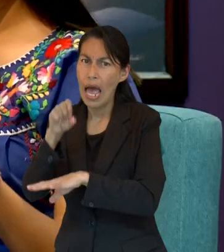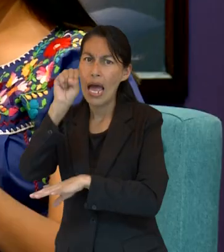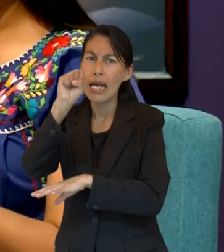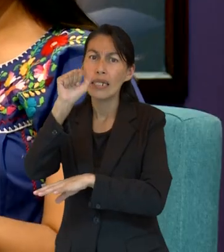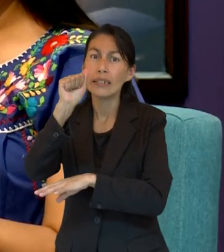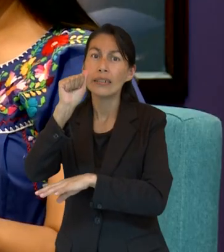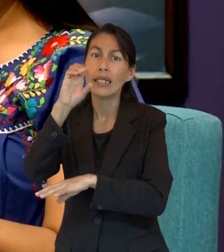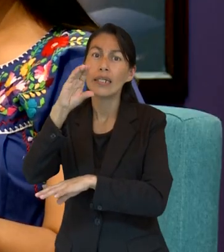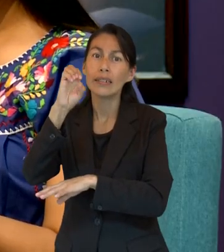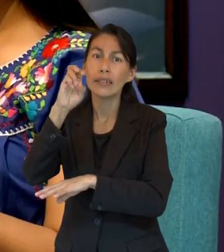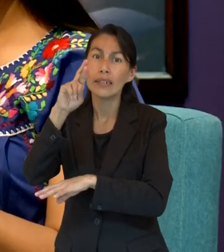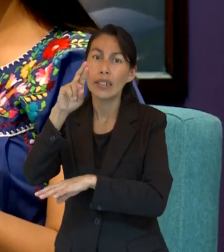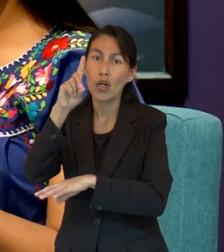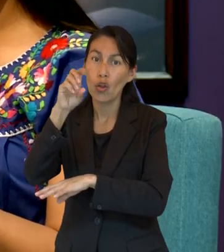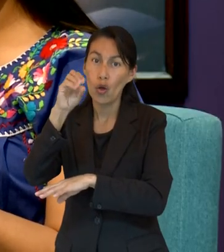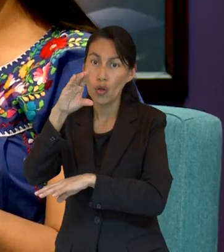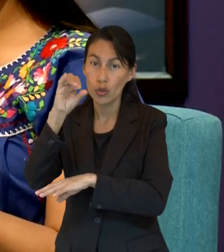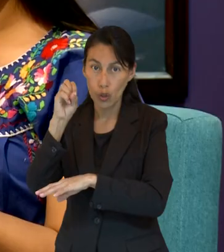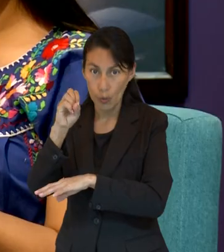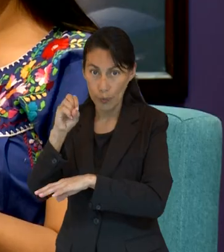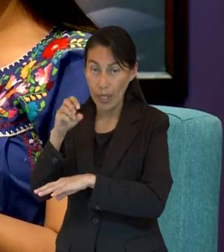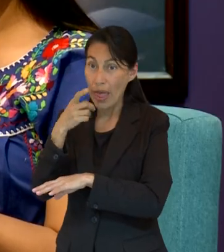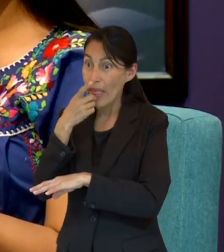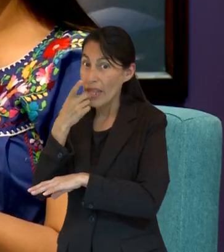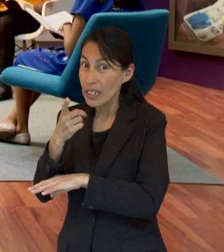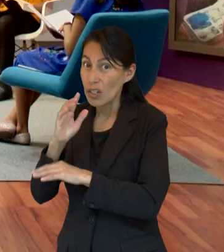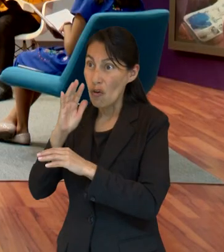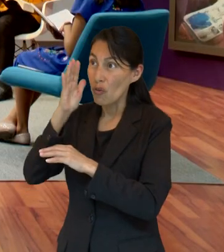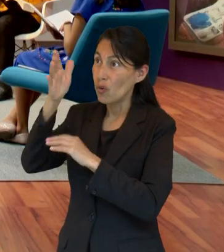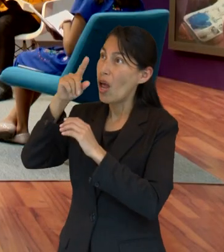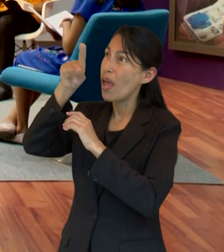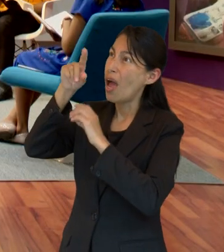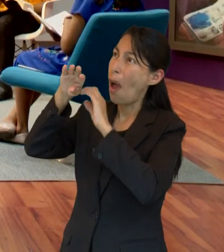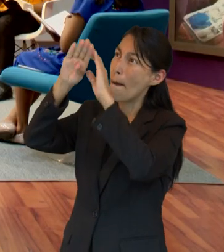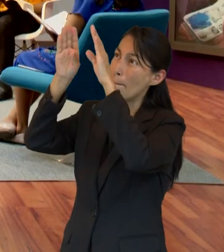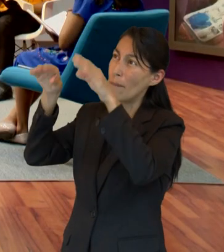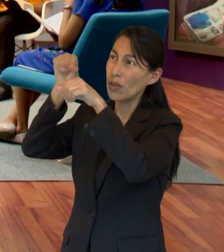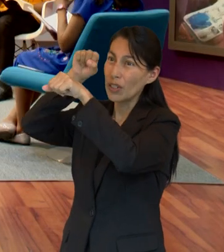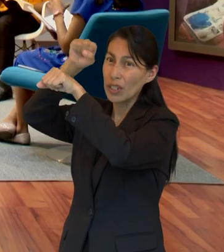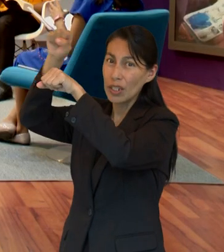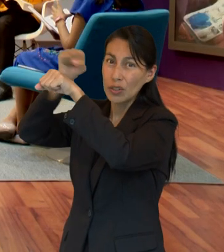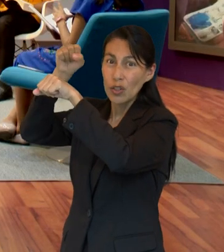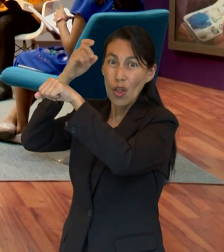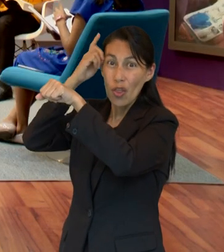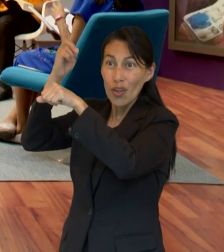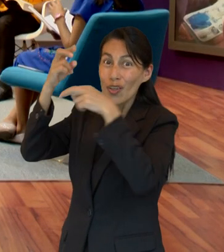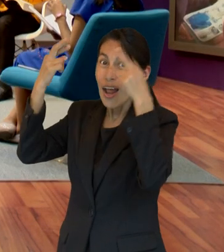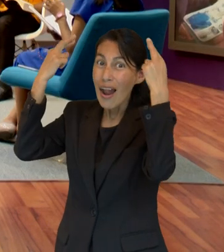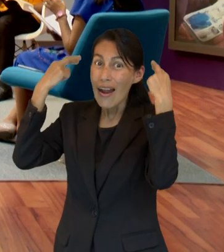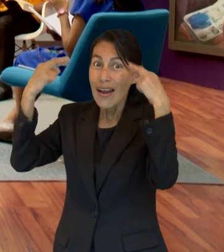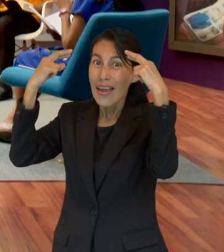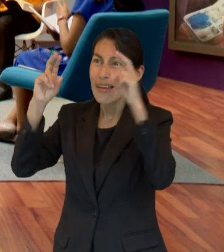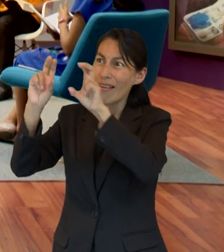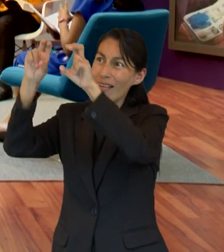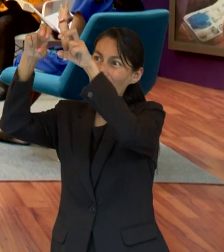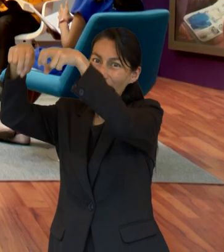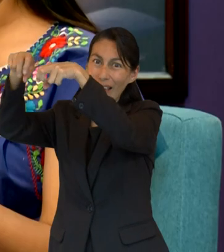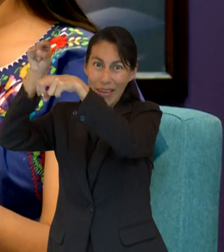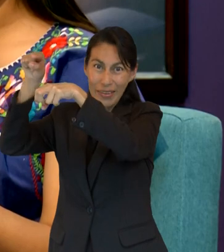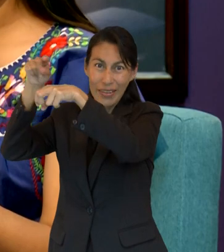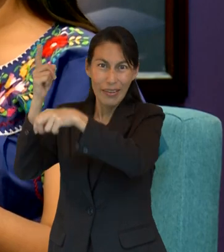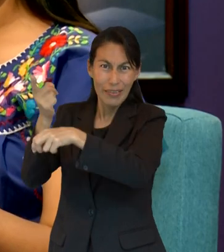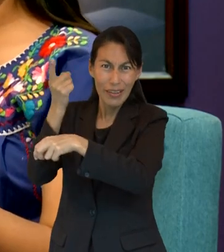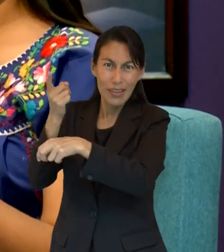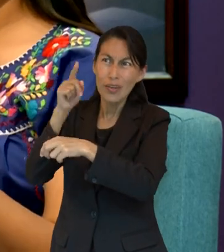menciona como incomovible es el sacerdocio. Vimos que ya cuando lleguemos al monte de Sion se va a establecer el